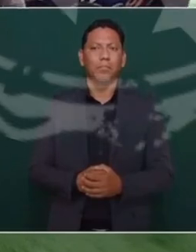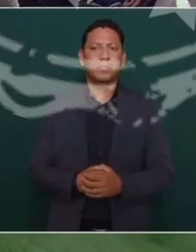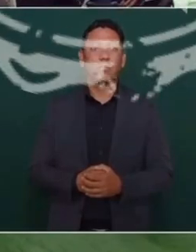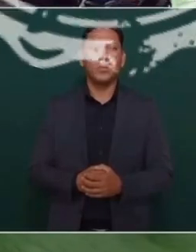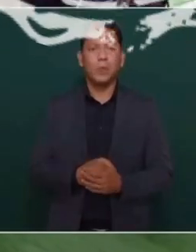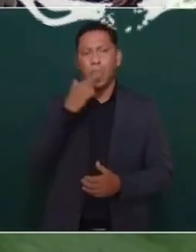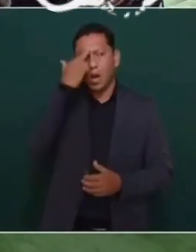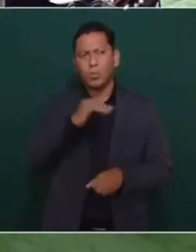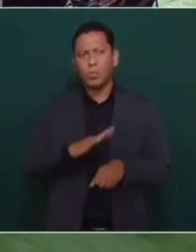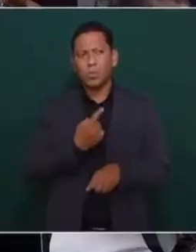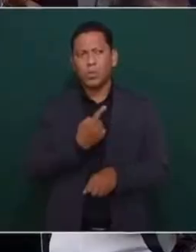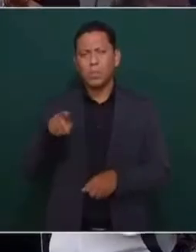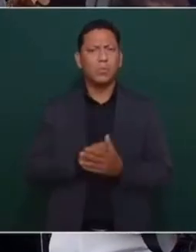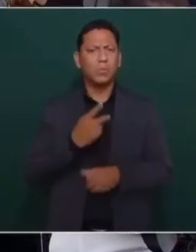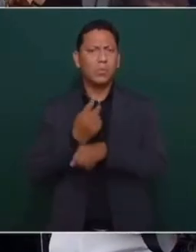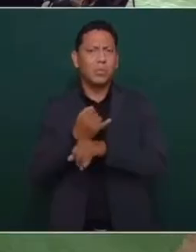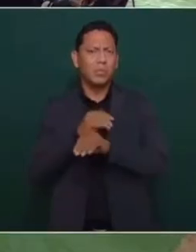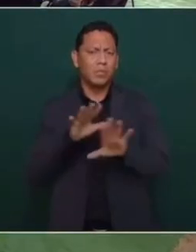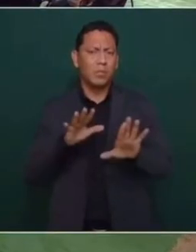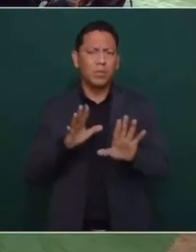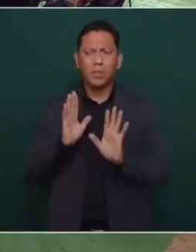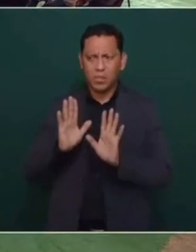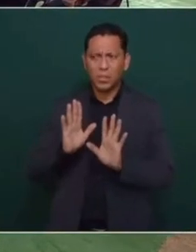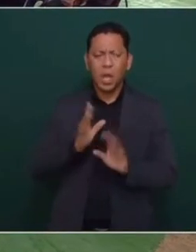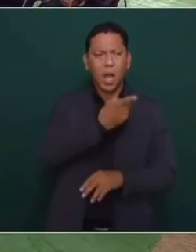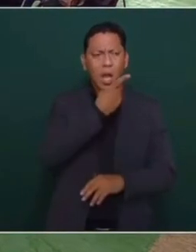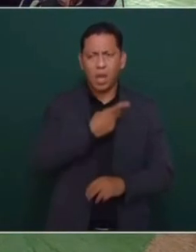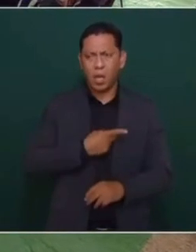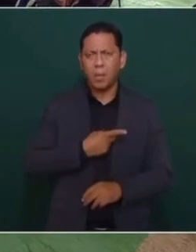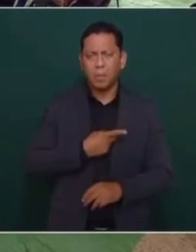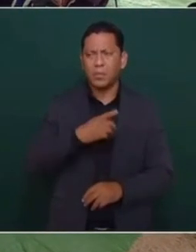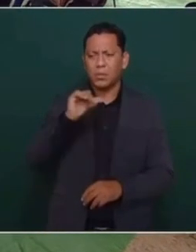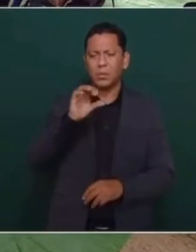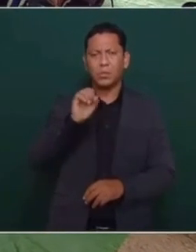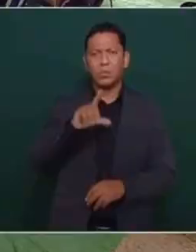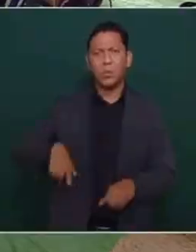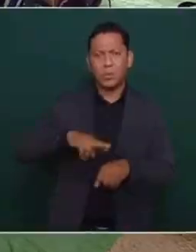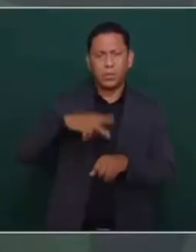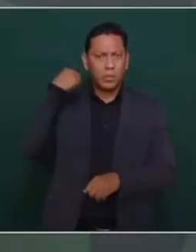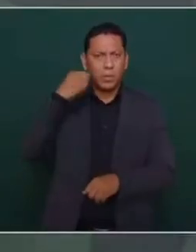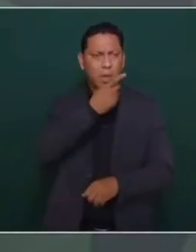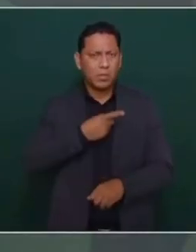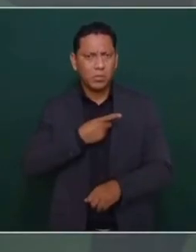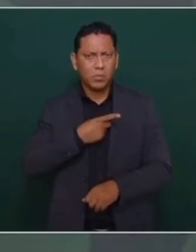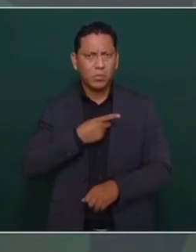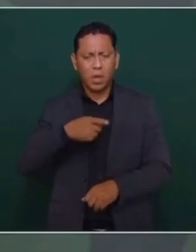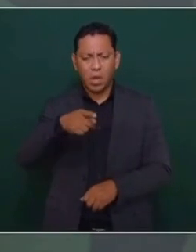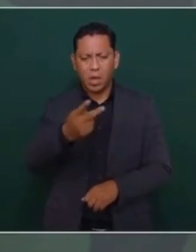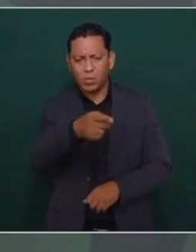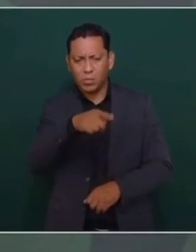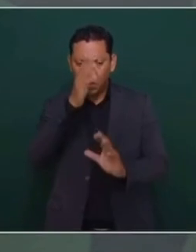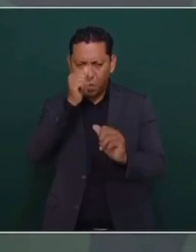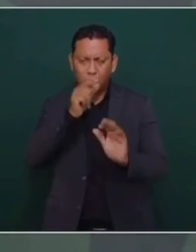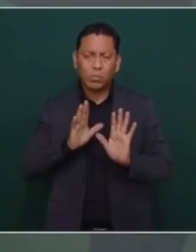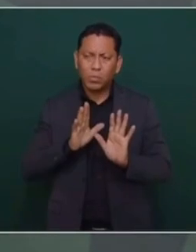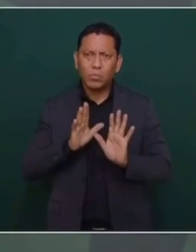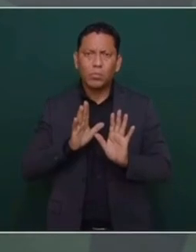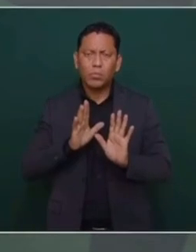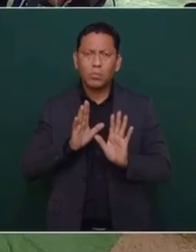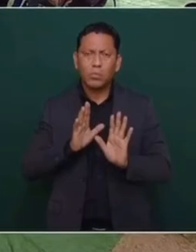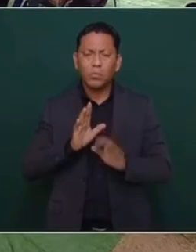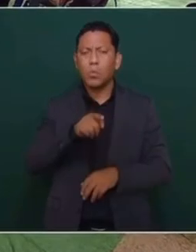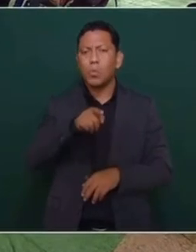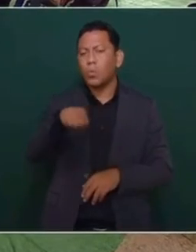¿Cuál es la razón por la cual Manuel Bartlett no ha venido a Tabasco? Ya me informó Carlos Merino, el gobernador de Tabasco, que se llevó a acuerdo. Y es cosa de que